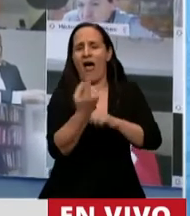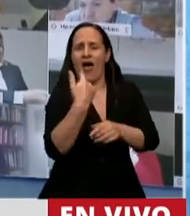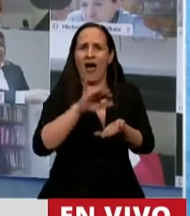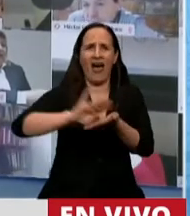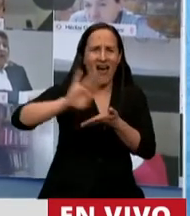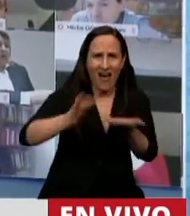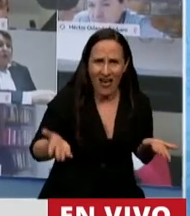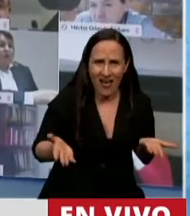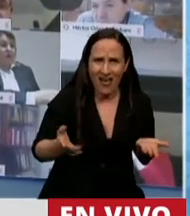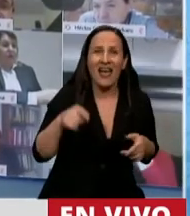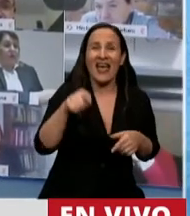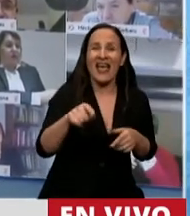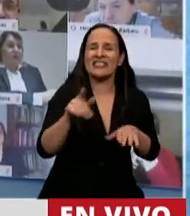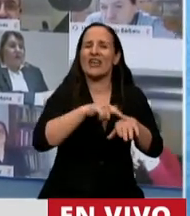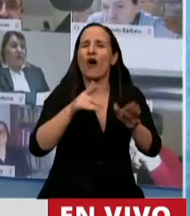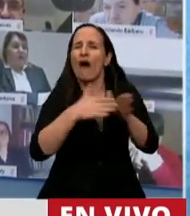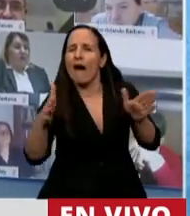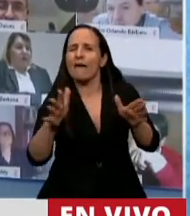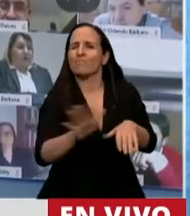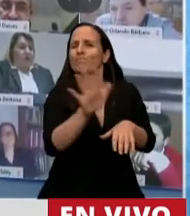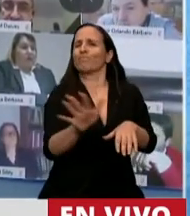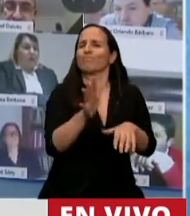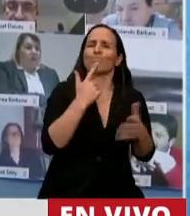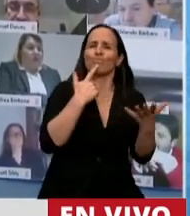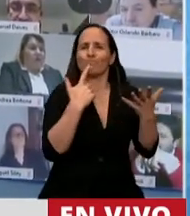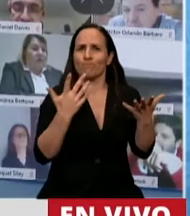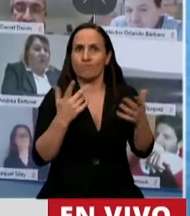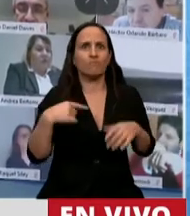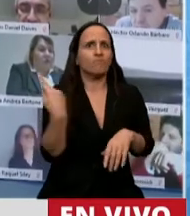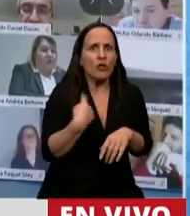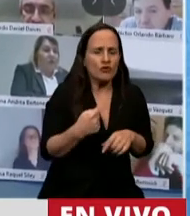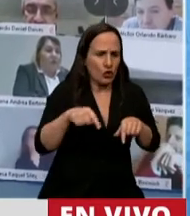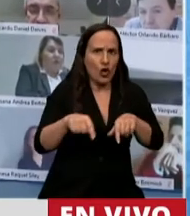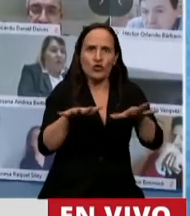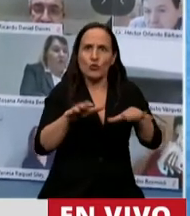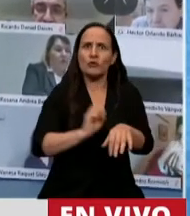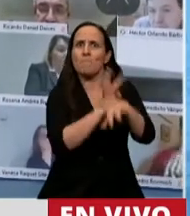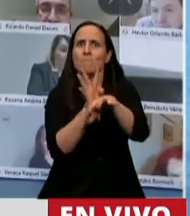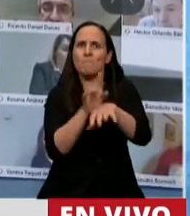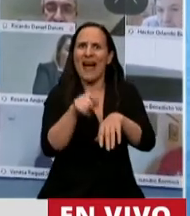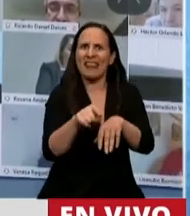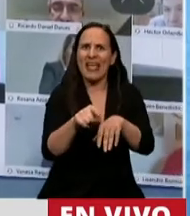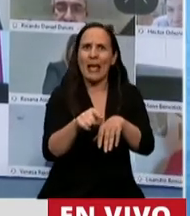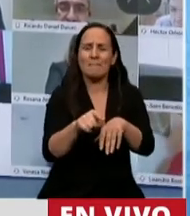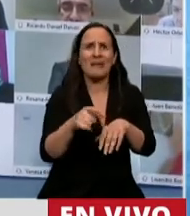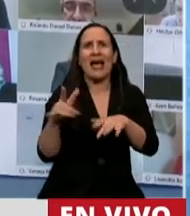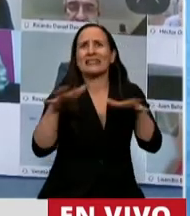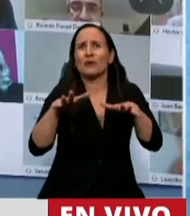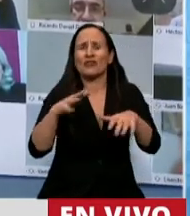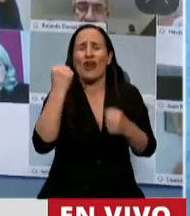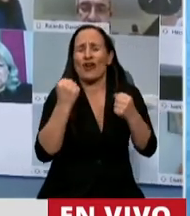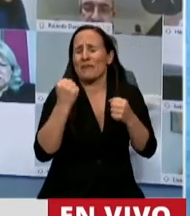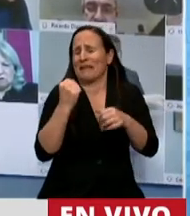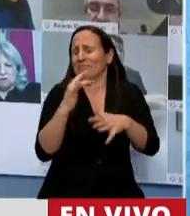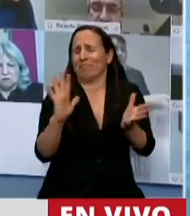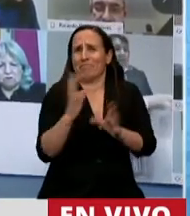incertidumbre. Nosotros tuvimos que paliar una pandemia en un contexto de extrema pobreza heredado del modelo económico